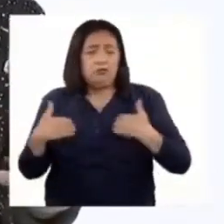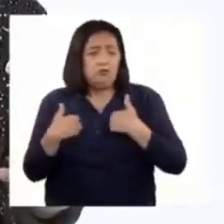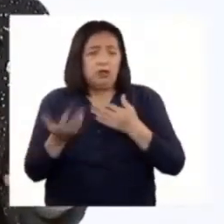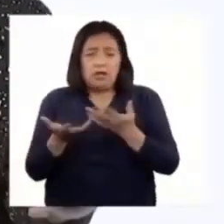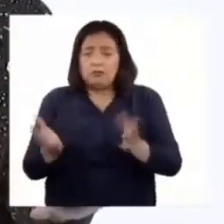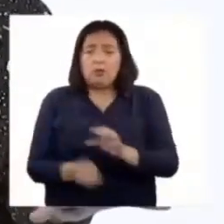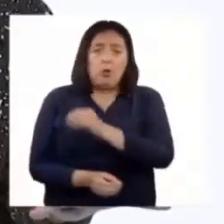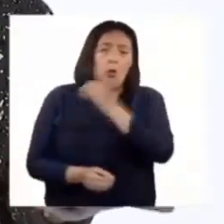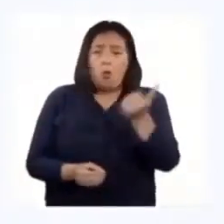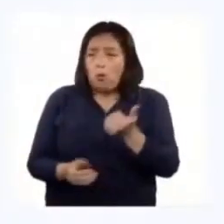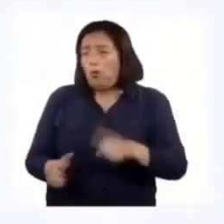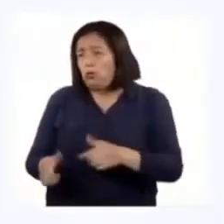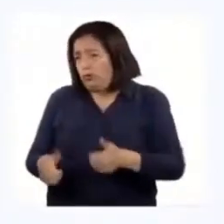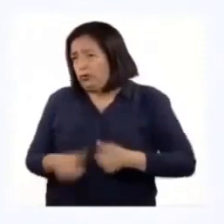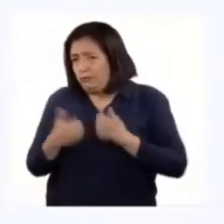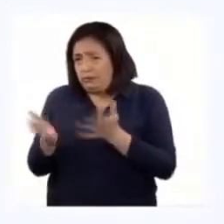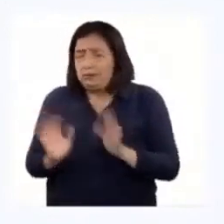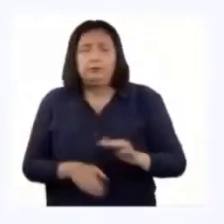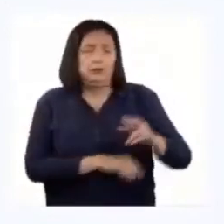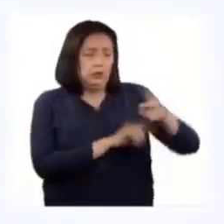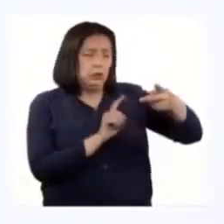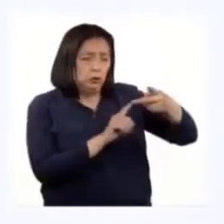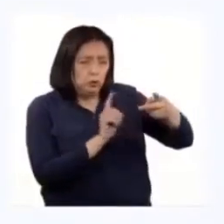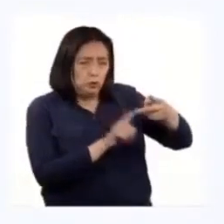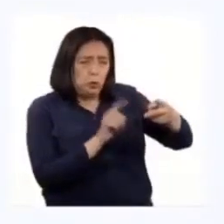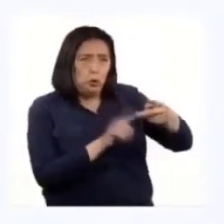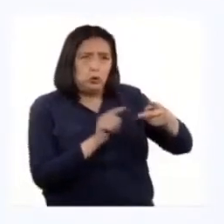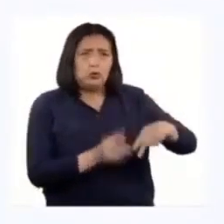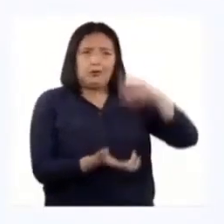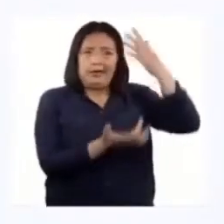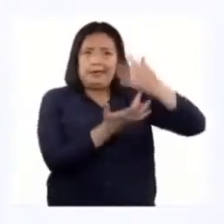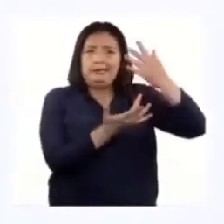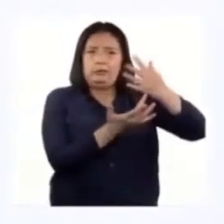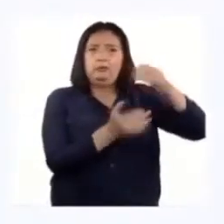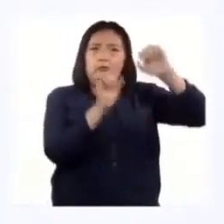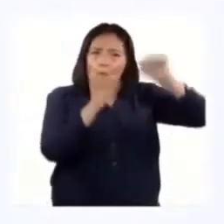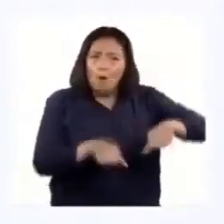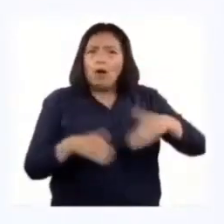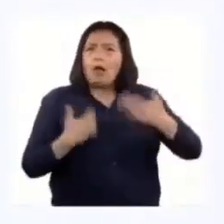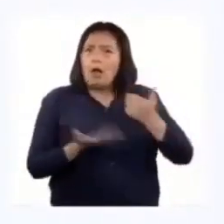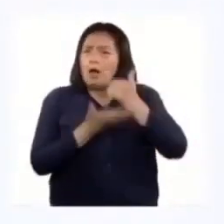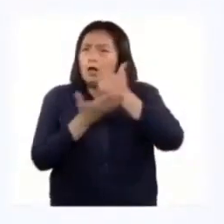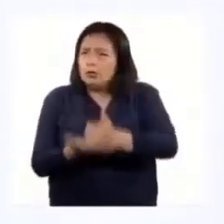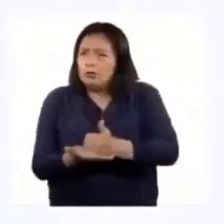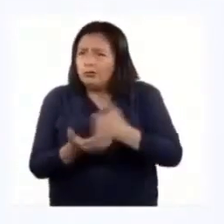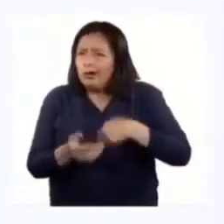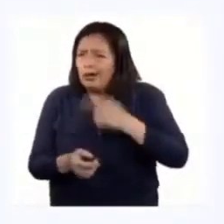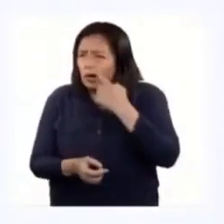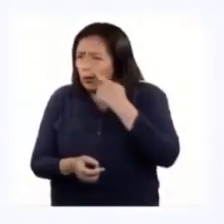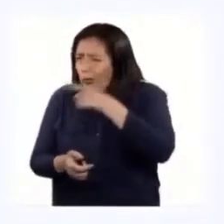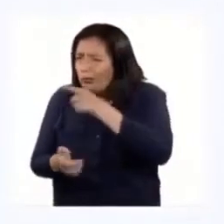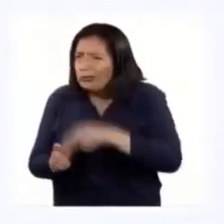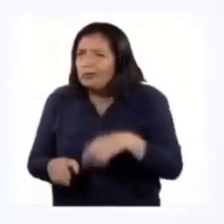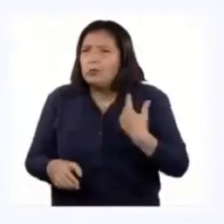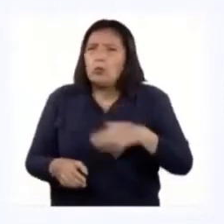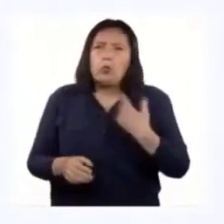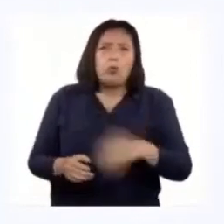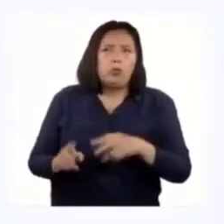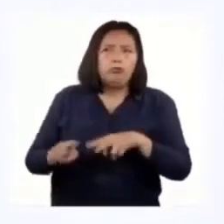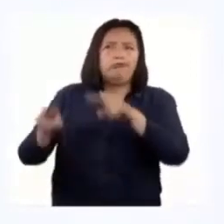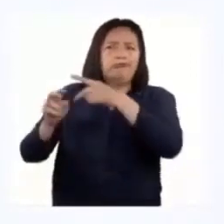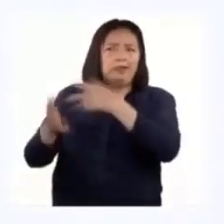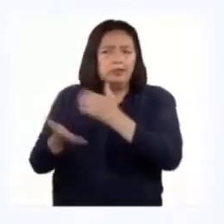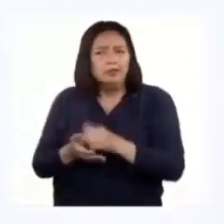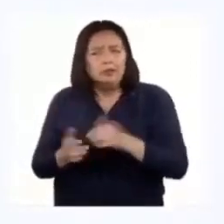animales o de otros seres vivos. B. Número 2. La tecnología puede ayudarnos a conocer y valorar a los animales para realizar